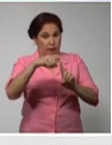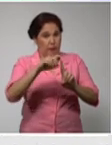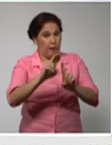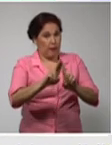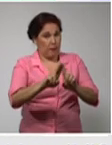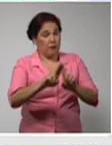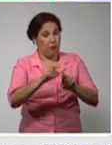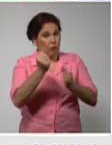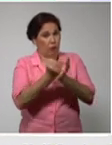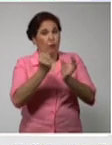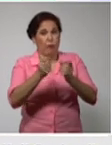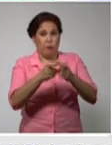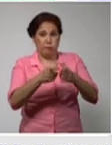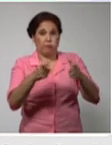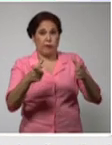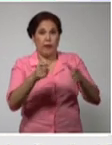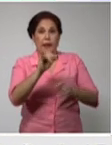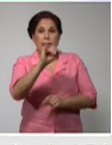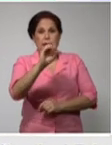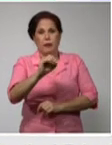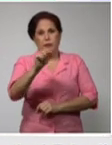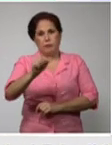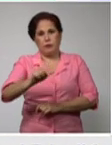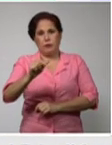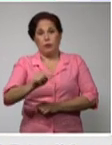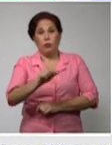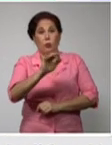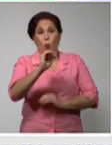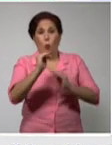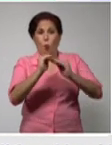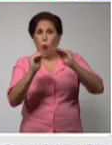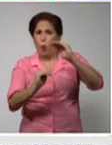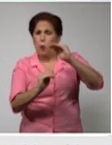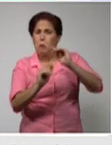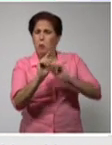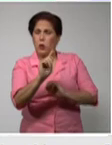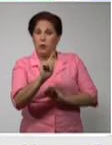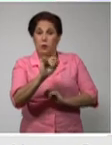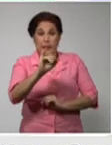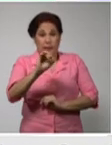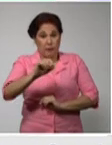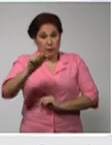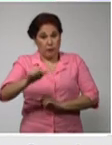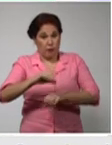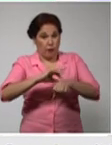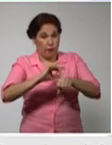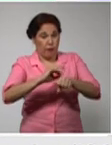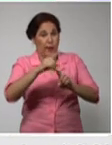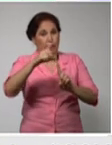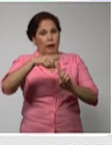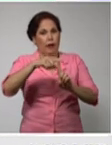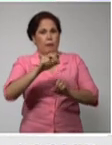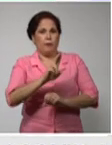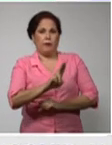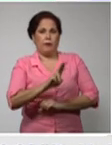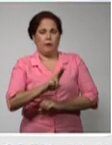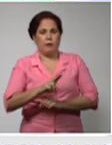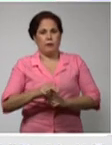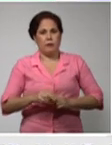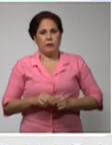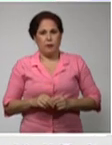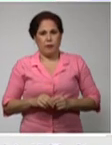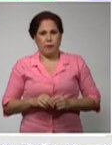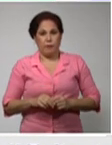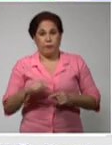confirmados, 60,4 menos que el día anterior, pero 60 casos en terapia intensiva. Y,